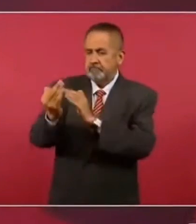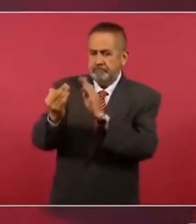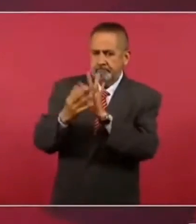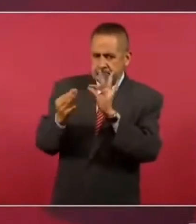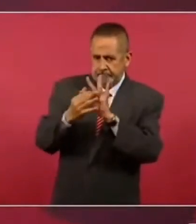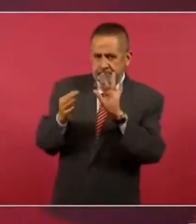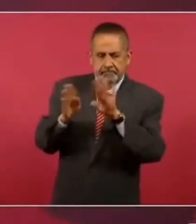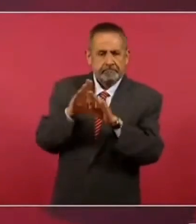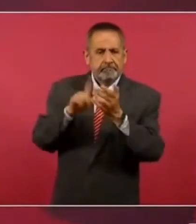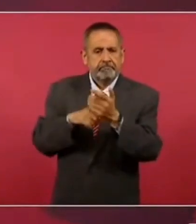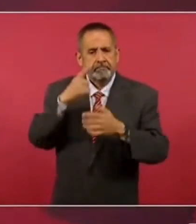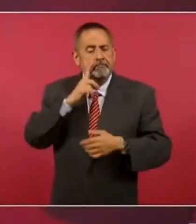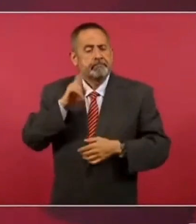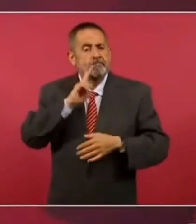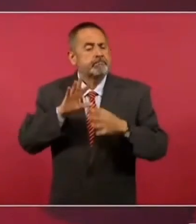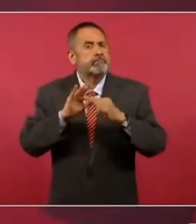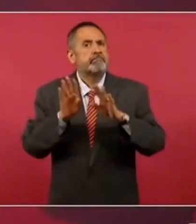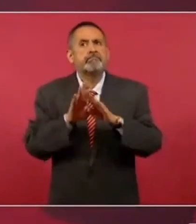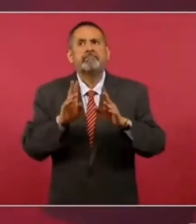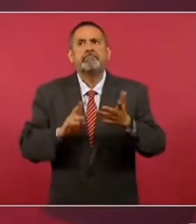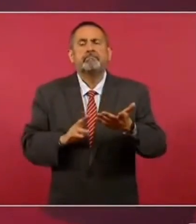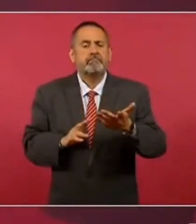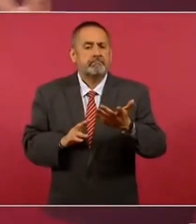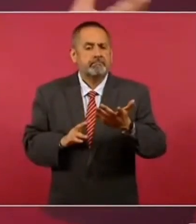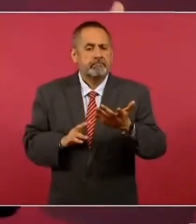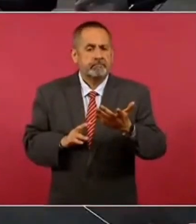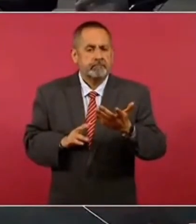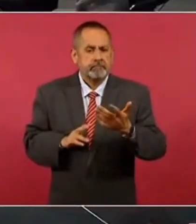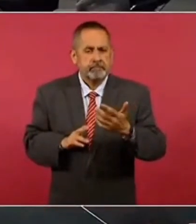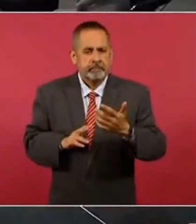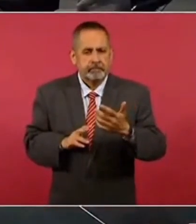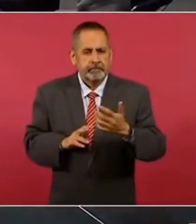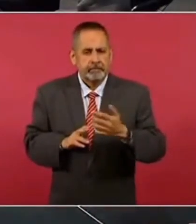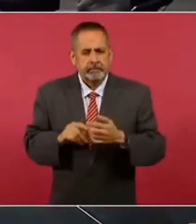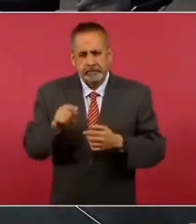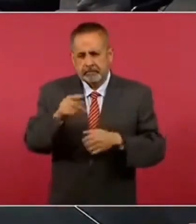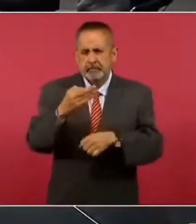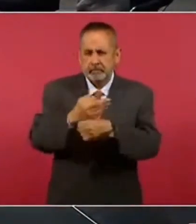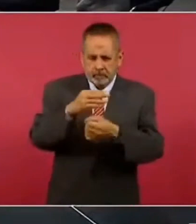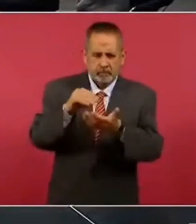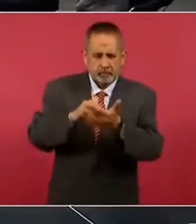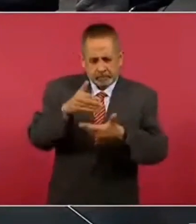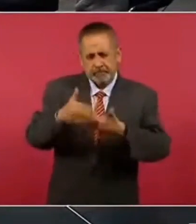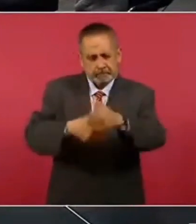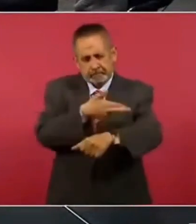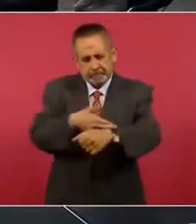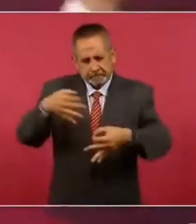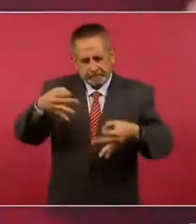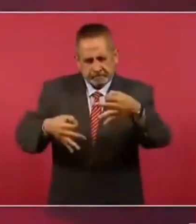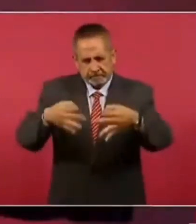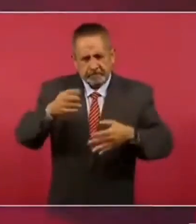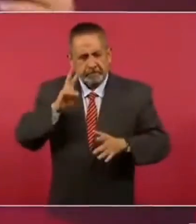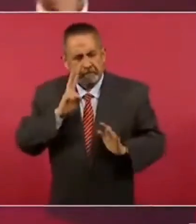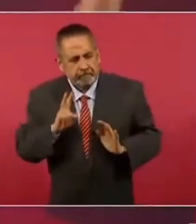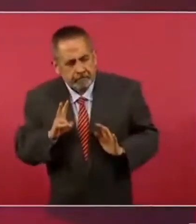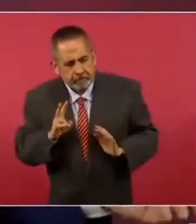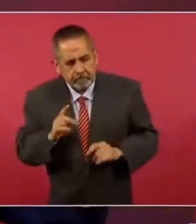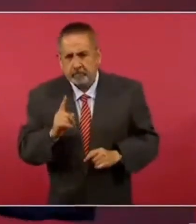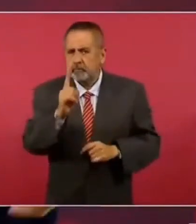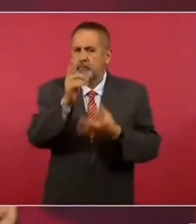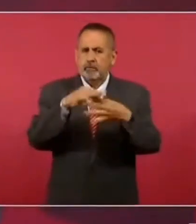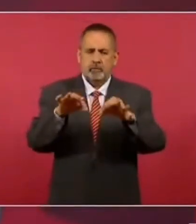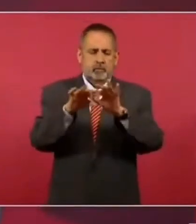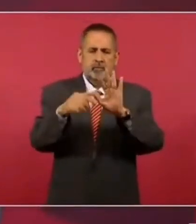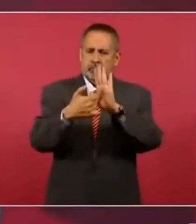a procurar que aún cuando está el debido proceso y todo esto, pero como nos importa